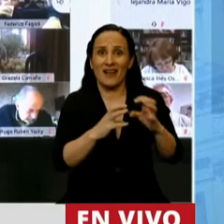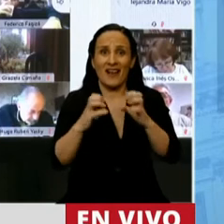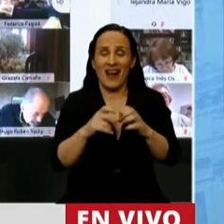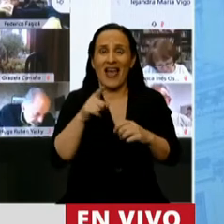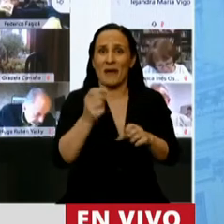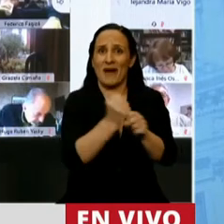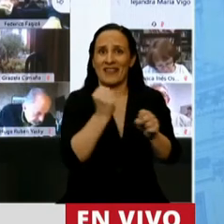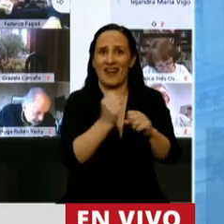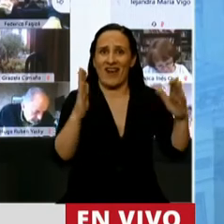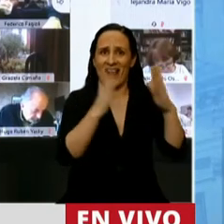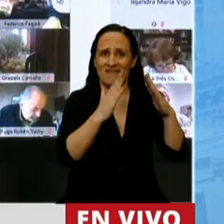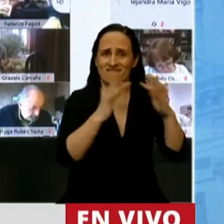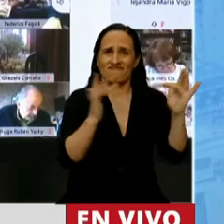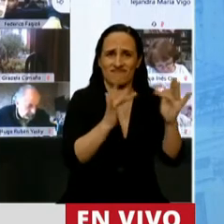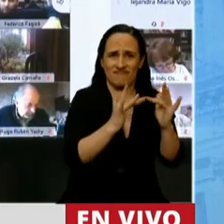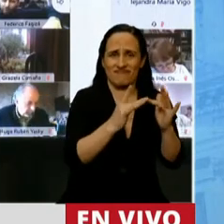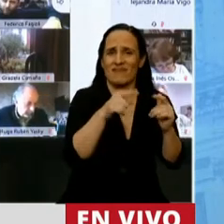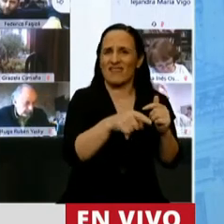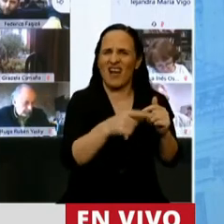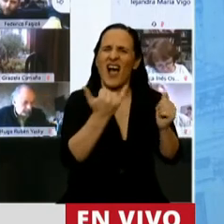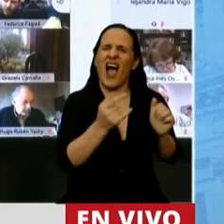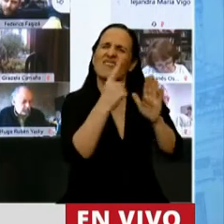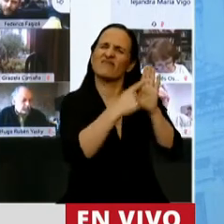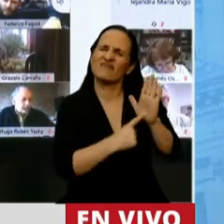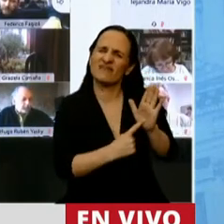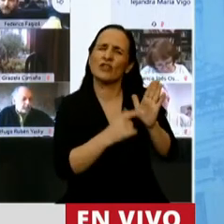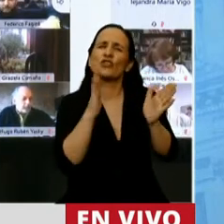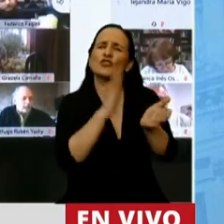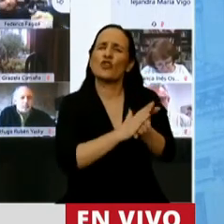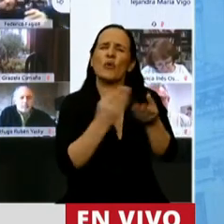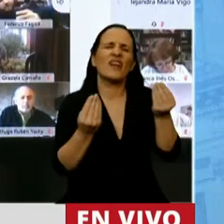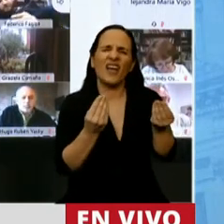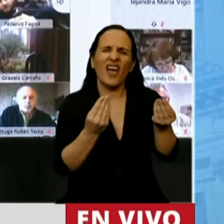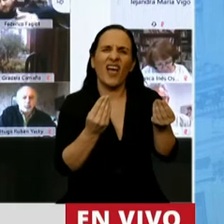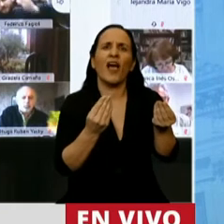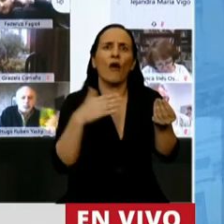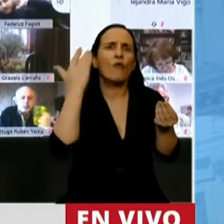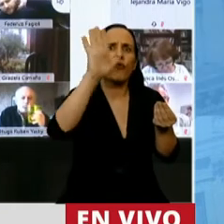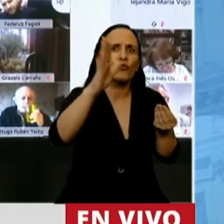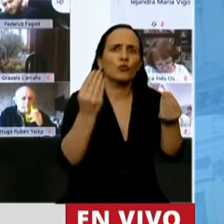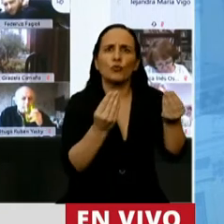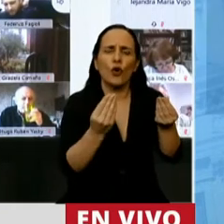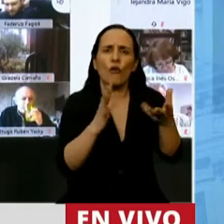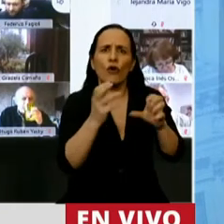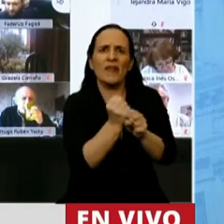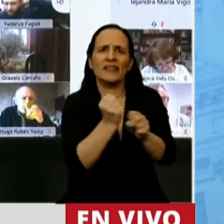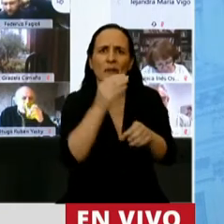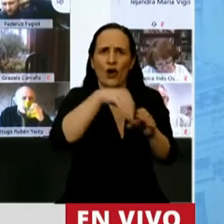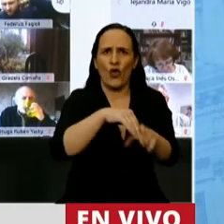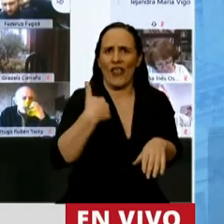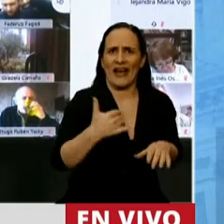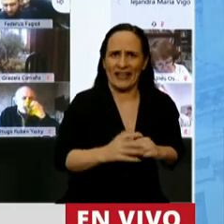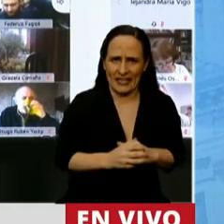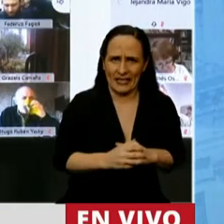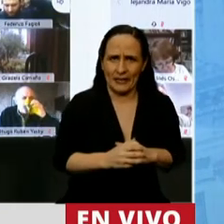teletrabajo, regulando lo que es el futuro de muchos sectores del trabajo de la Argentina. Por